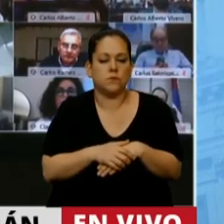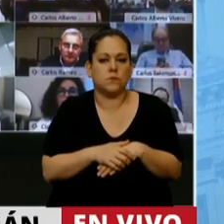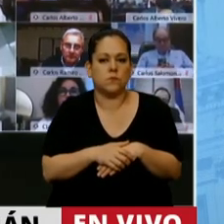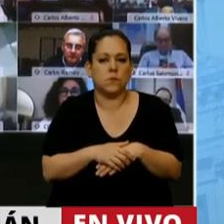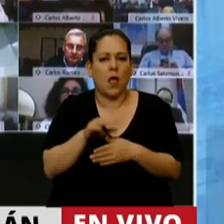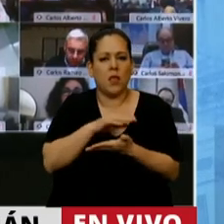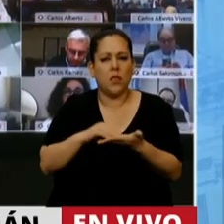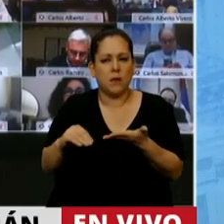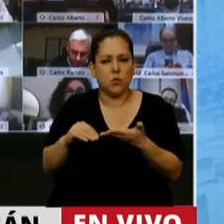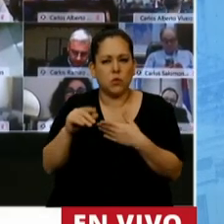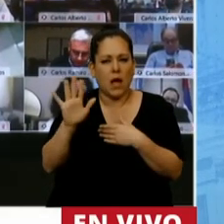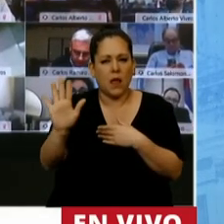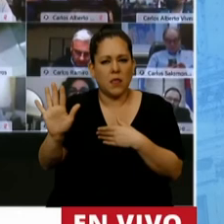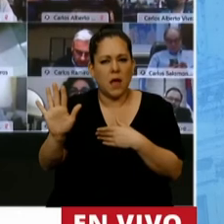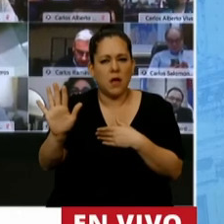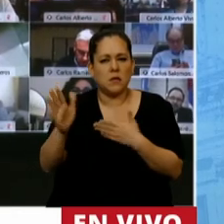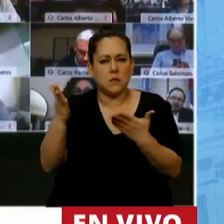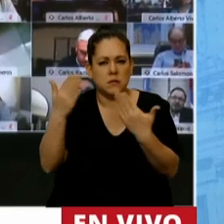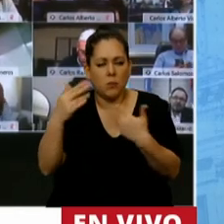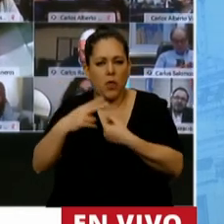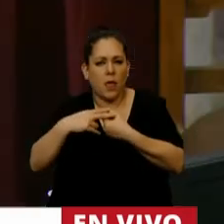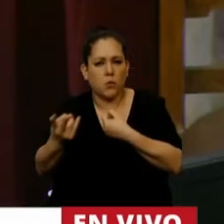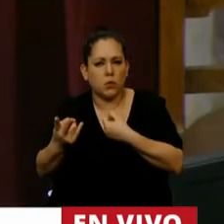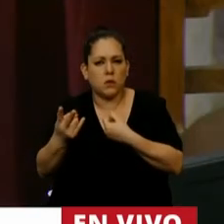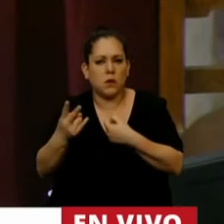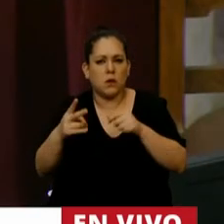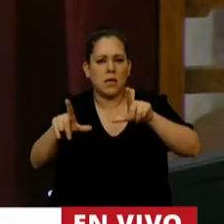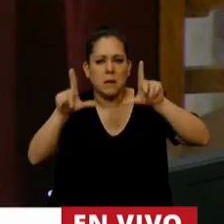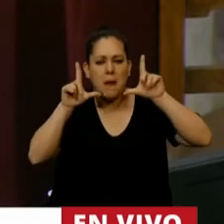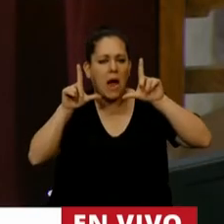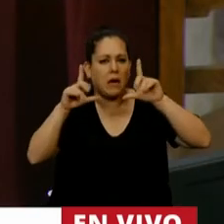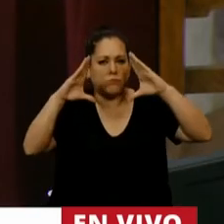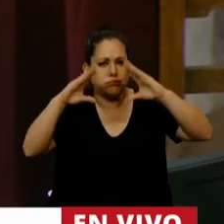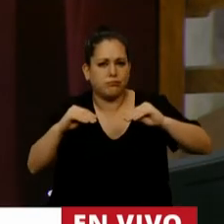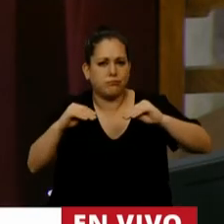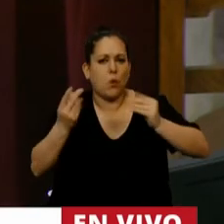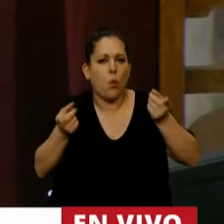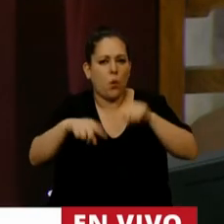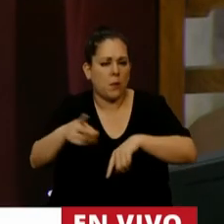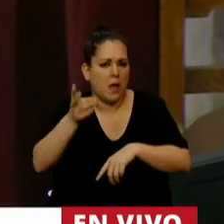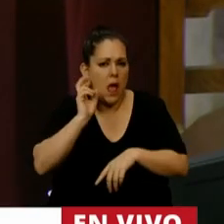Diputada, ahí, si puede sacarle la imagen, a lo mejor podemos recuperar el audio.